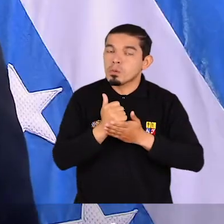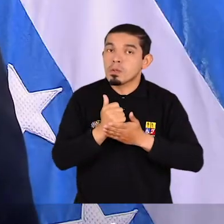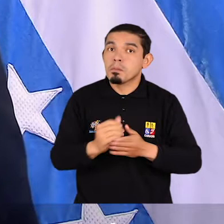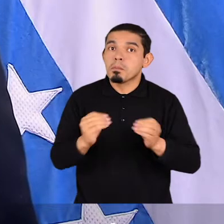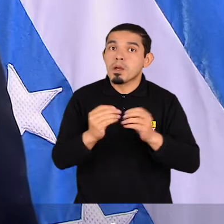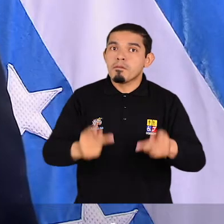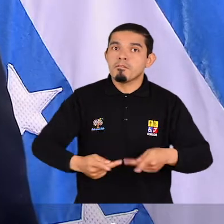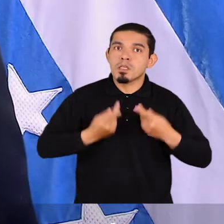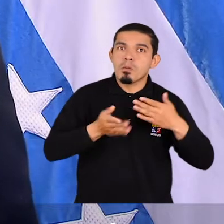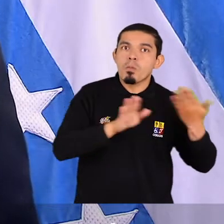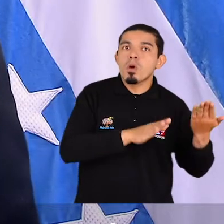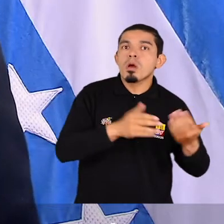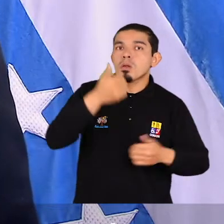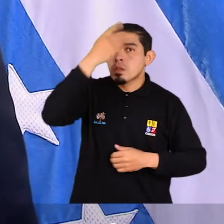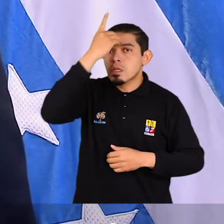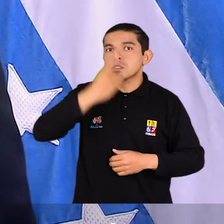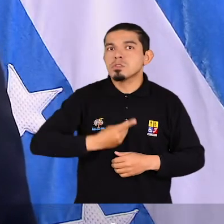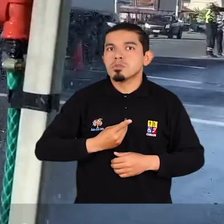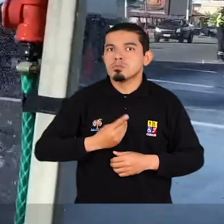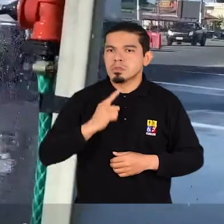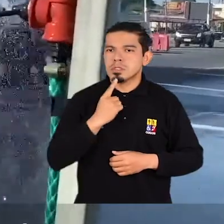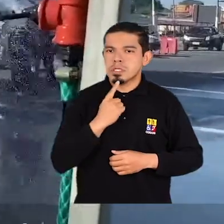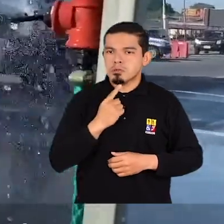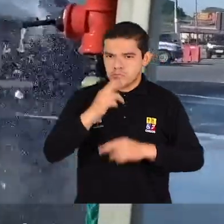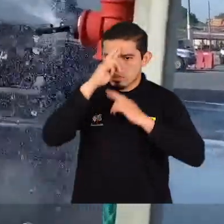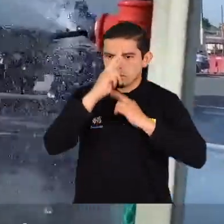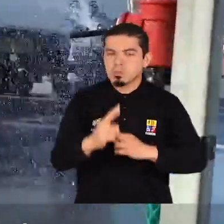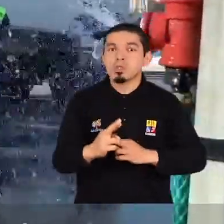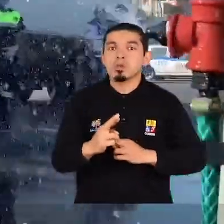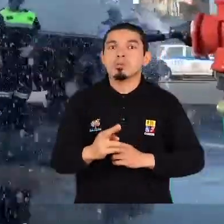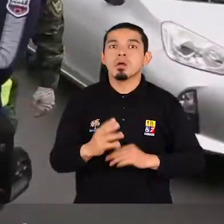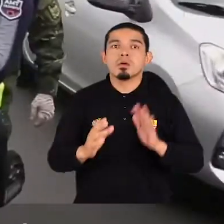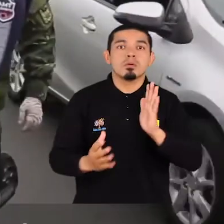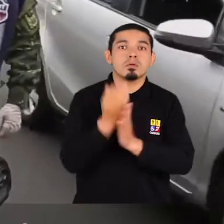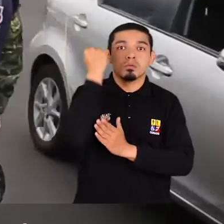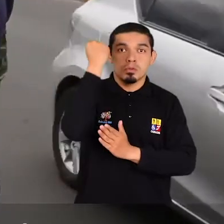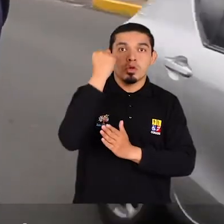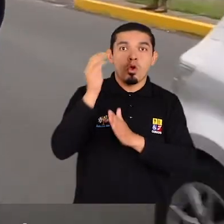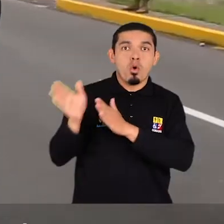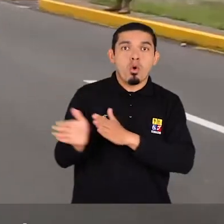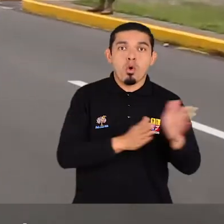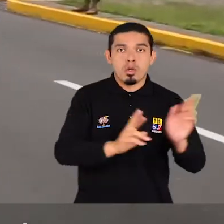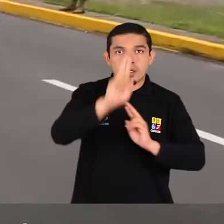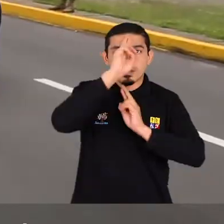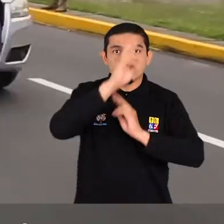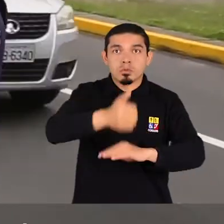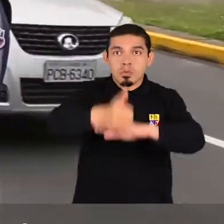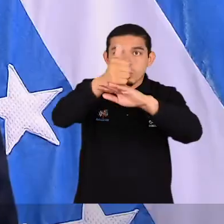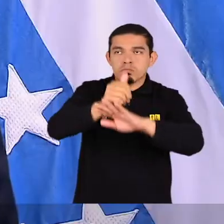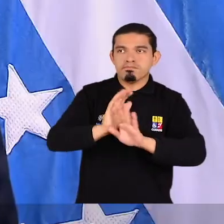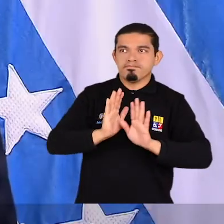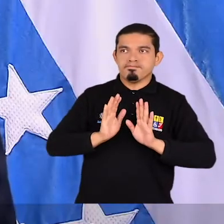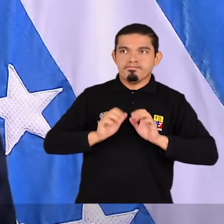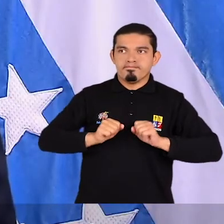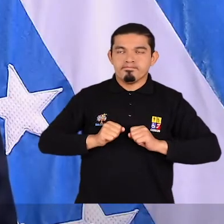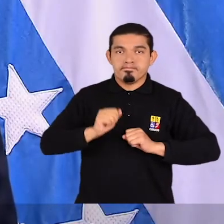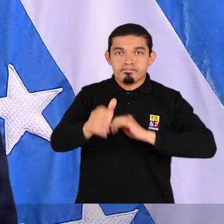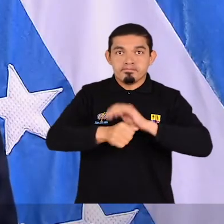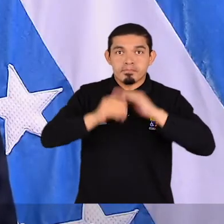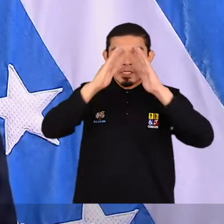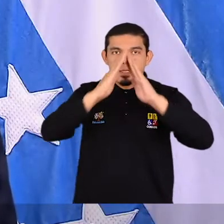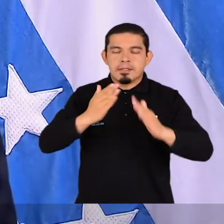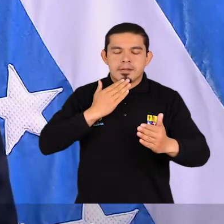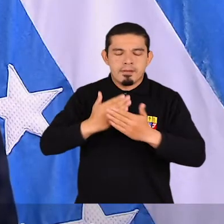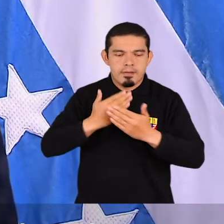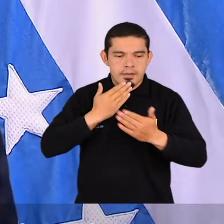entre la vida y la muerte está en nuestra disciplina. Esto solo lo superaremos con orden y respeto a la autoridad. Si estás en casa,